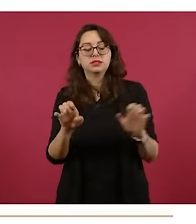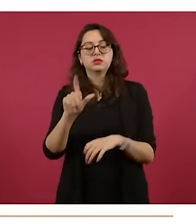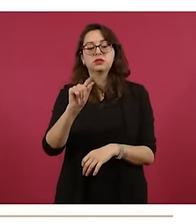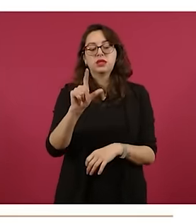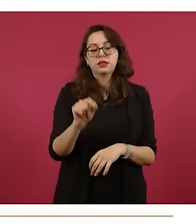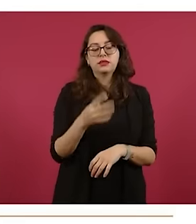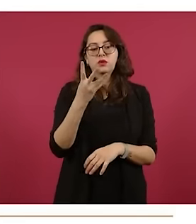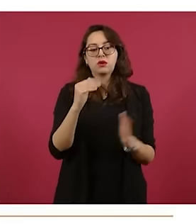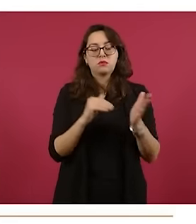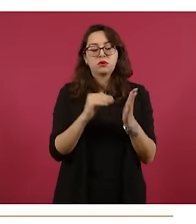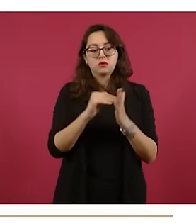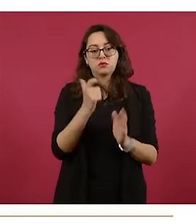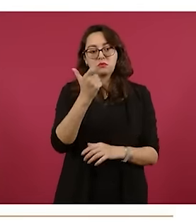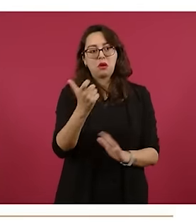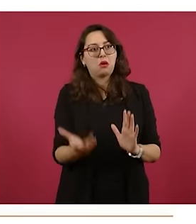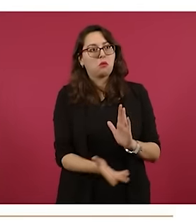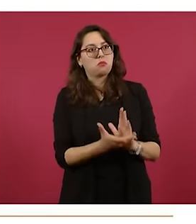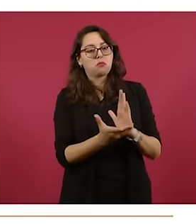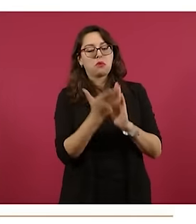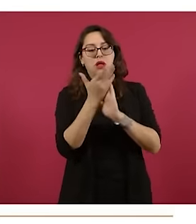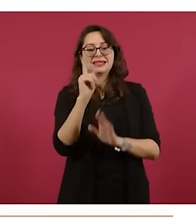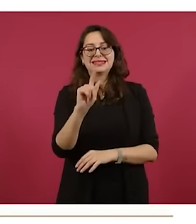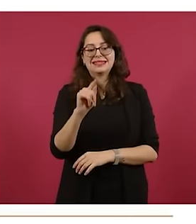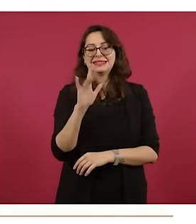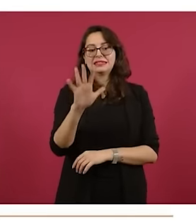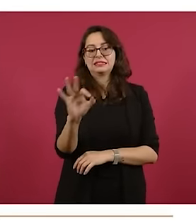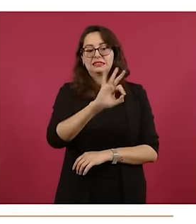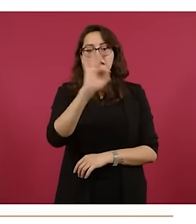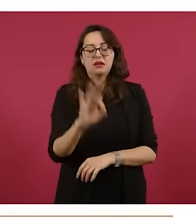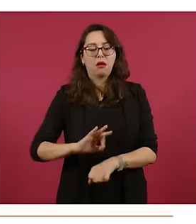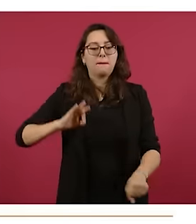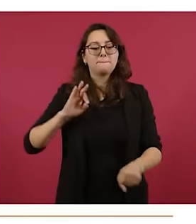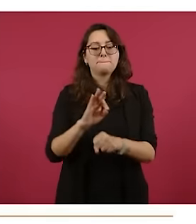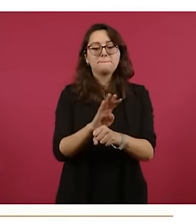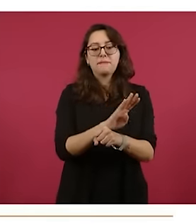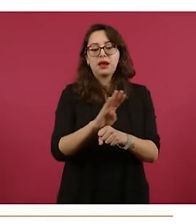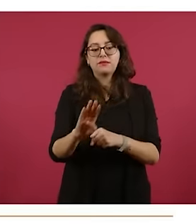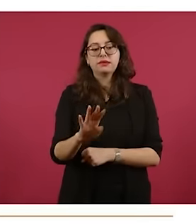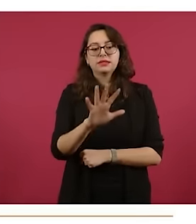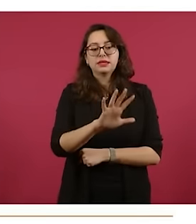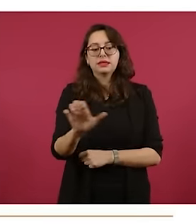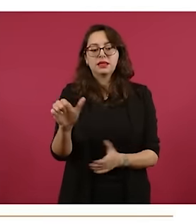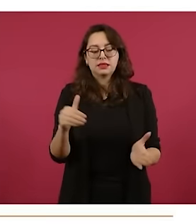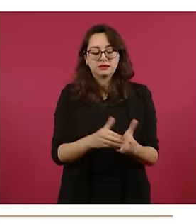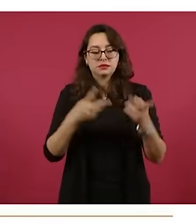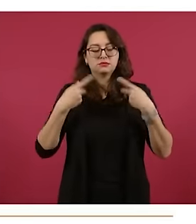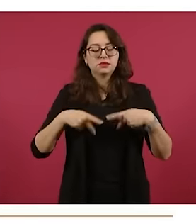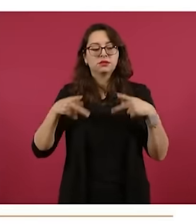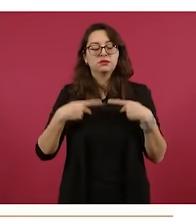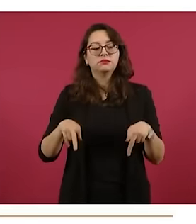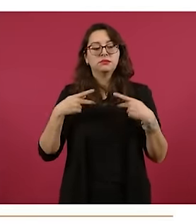Se lleva un avance del 75 por ciento y beneficiará a 500 mil habitantes. La Presa Libertad